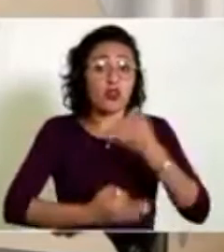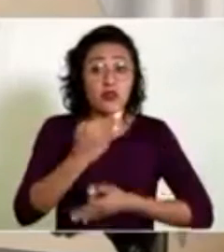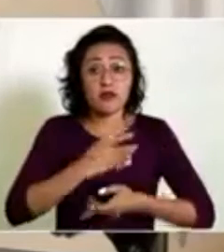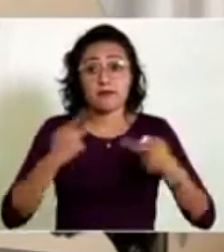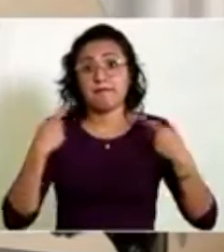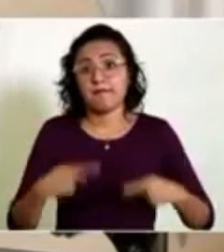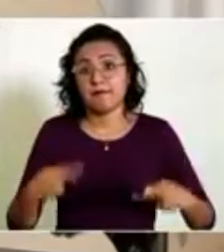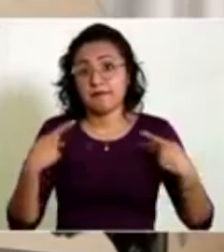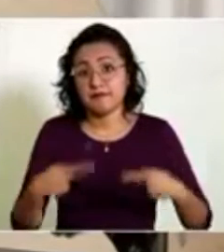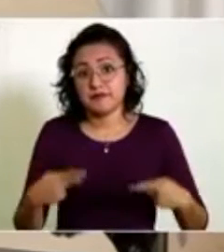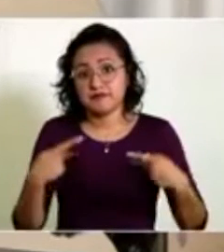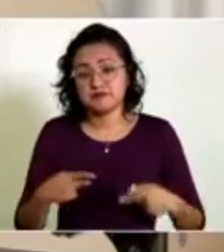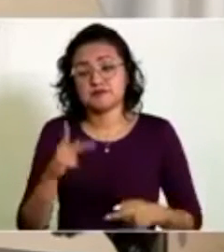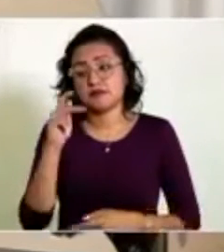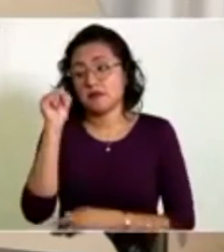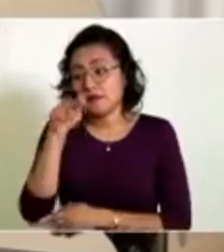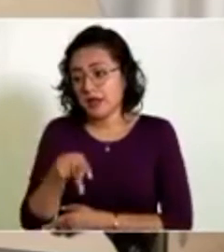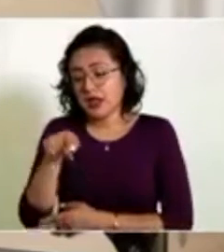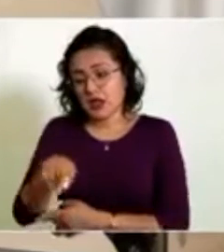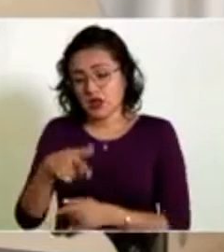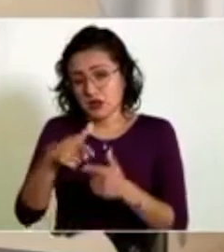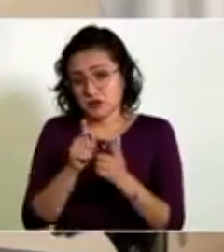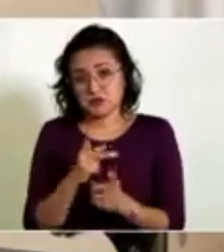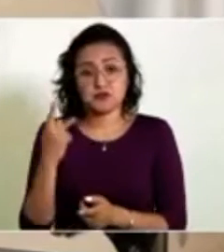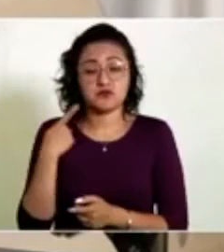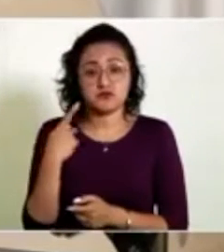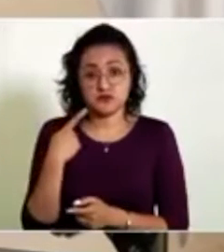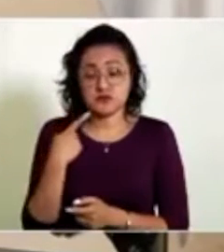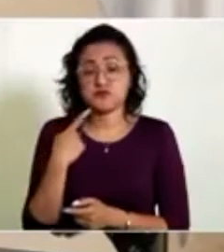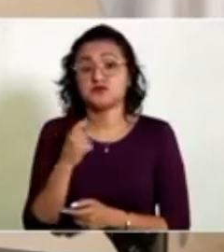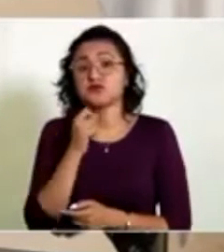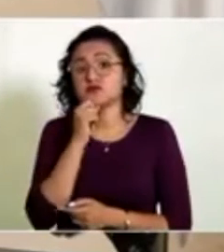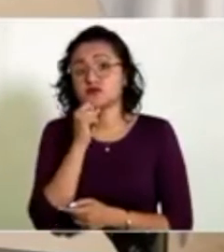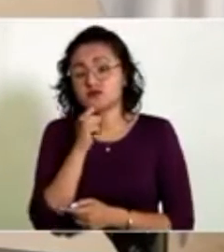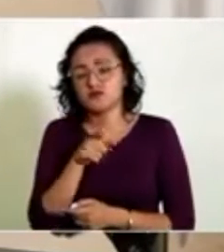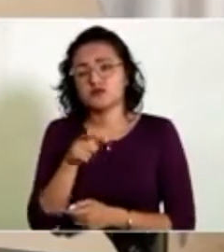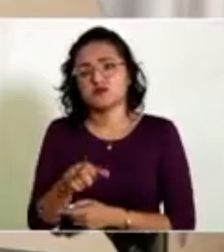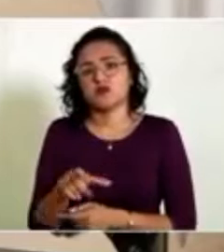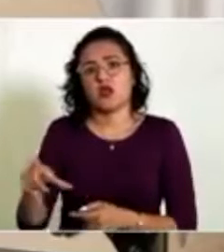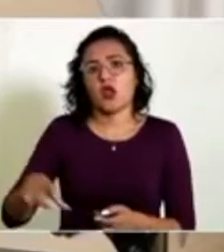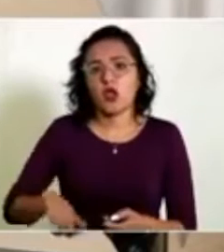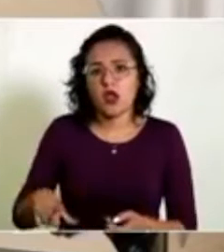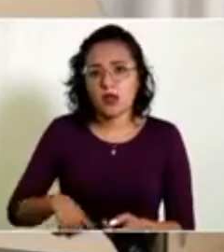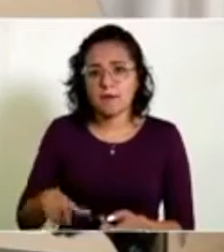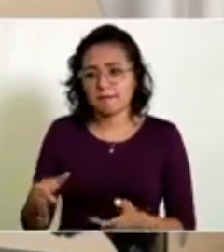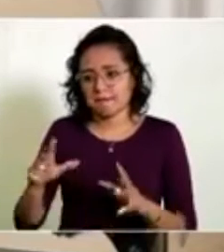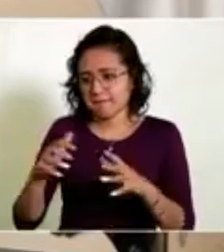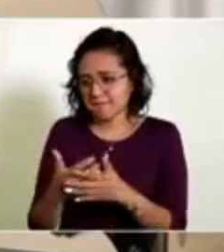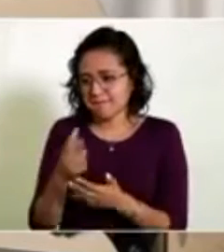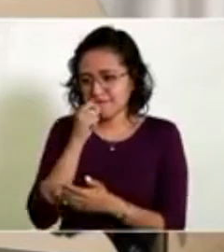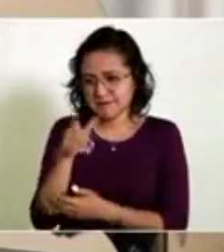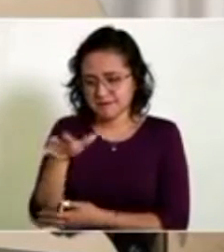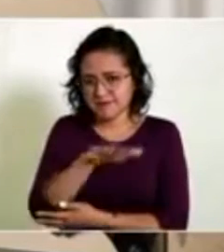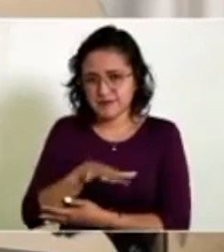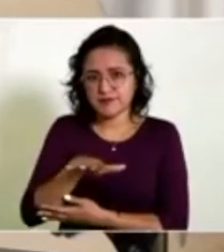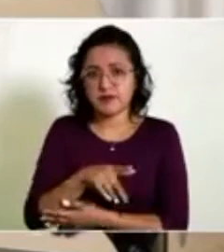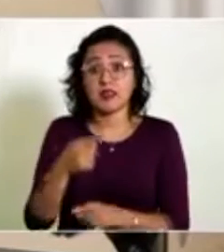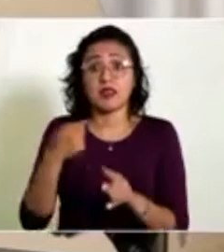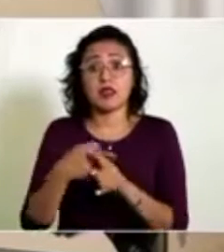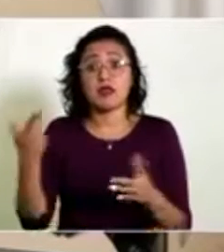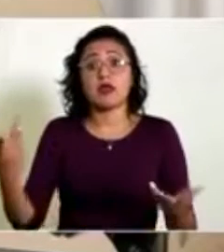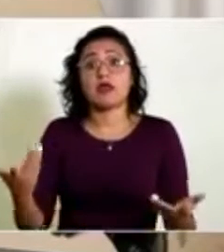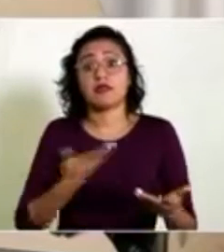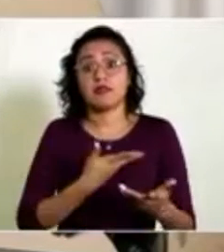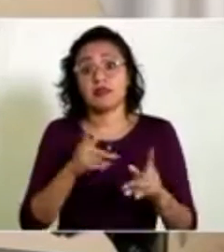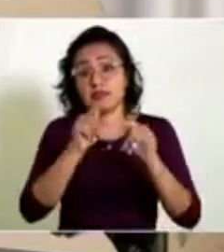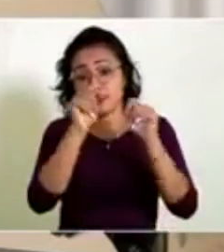panistas del gobierno, de los gobiernos panistas, que obtuvieron